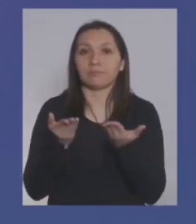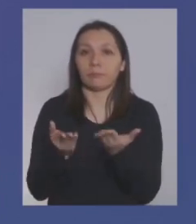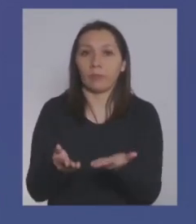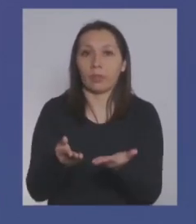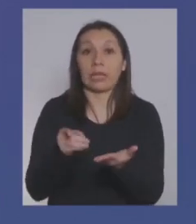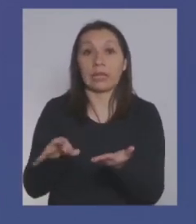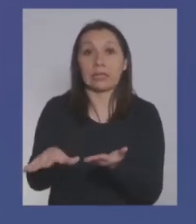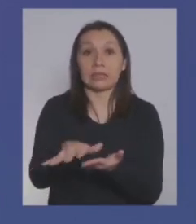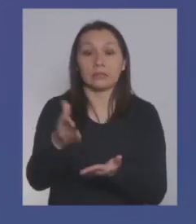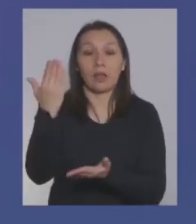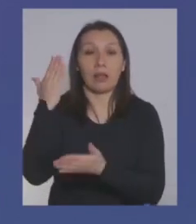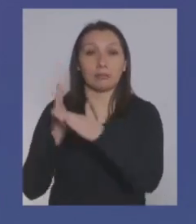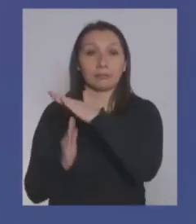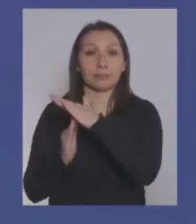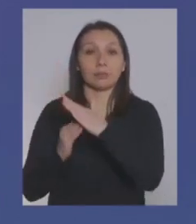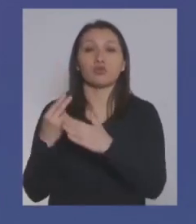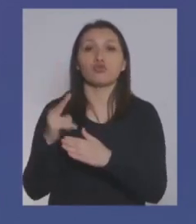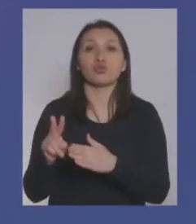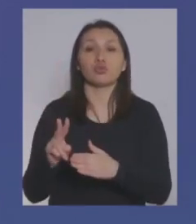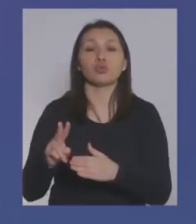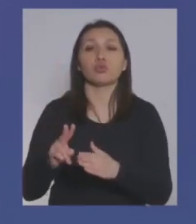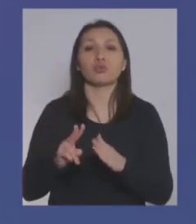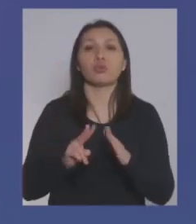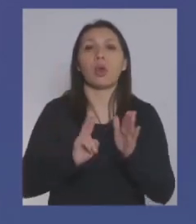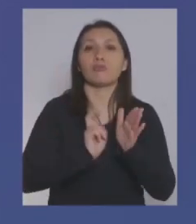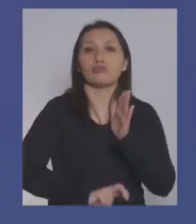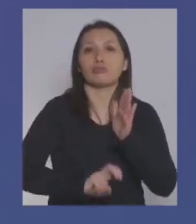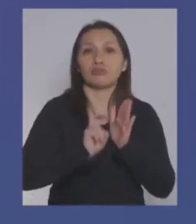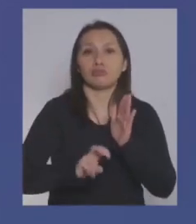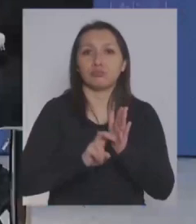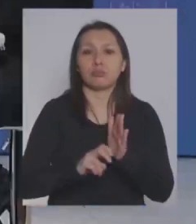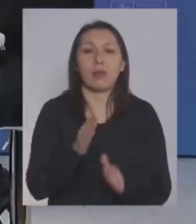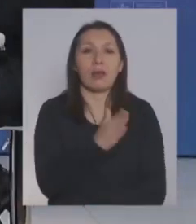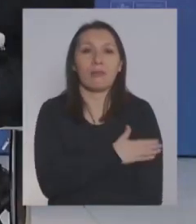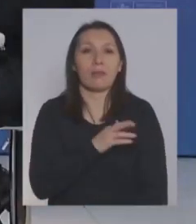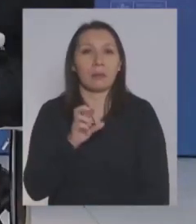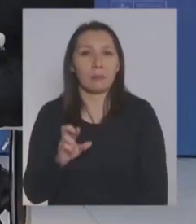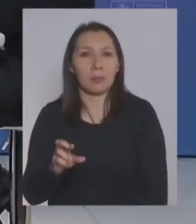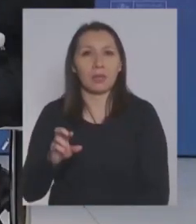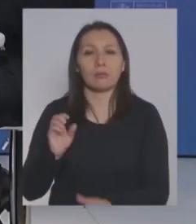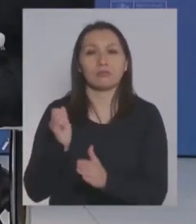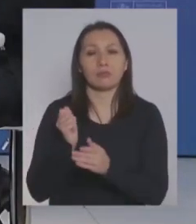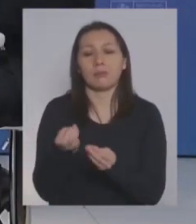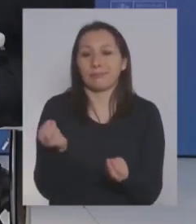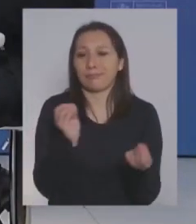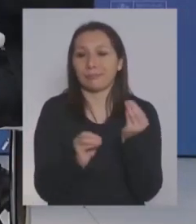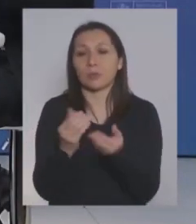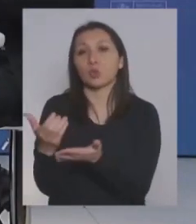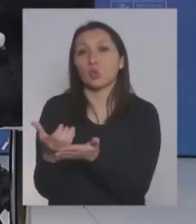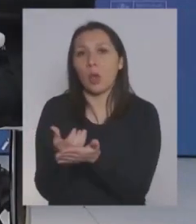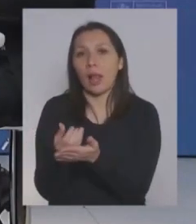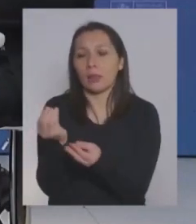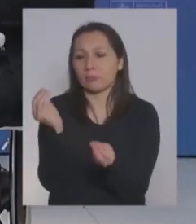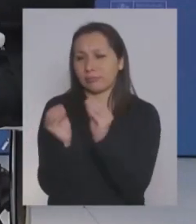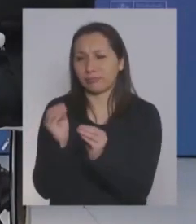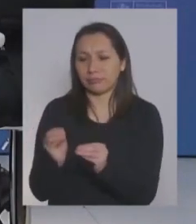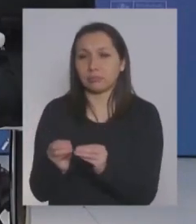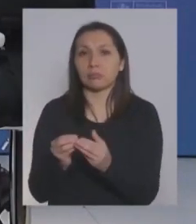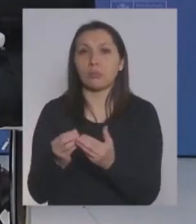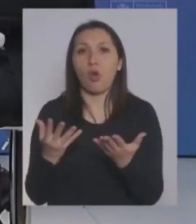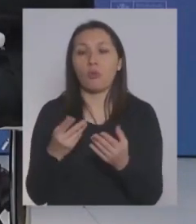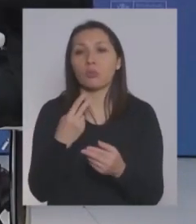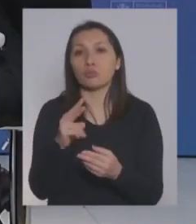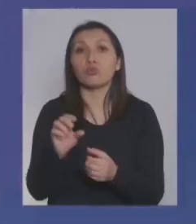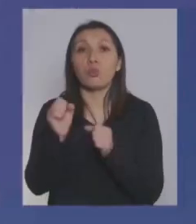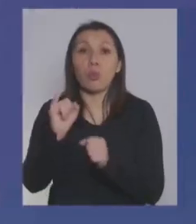ese mundo, a través de sus cotizaciones previsionales tuvimos que reconstruir el sueldo, por así decirlo, para evaluar su